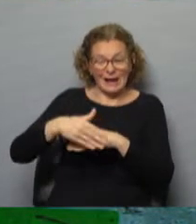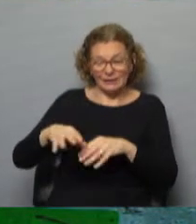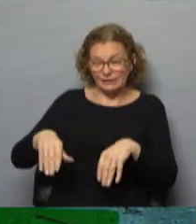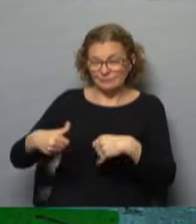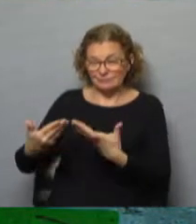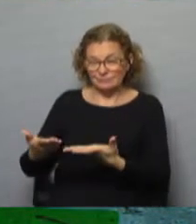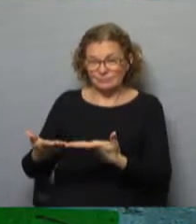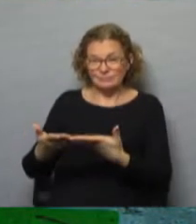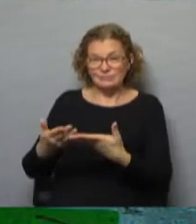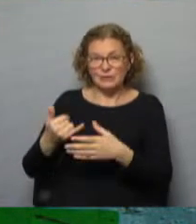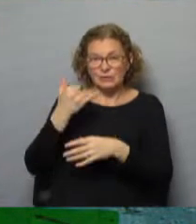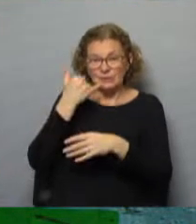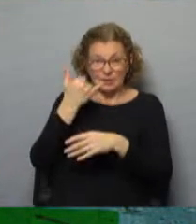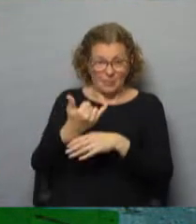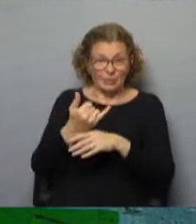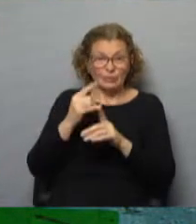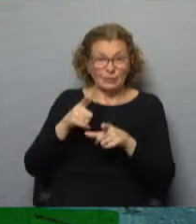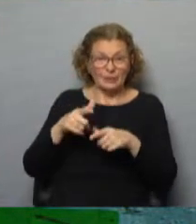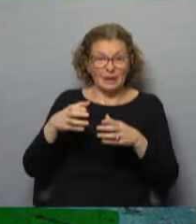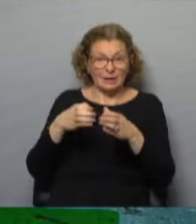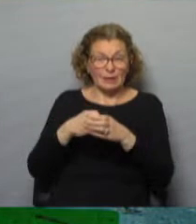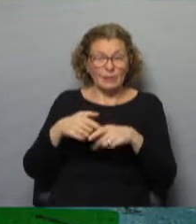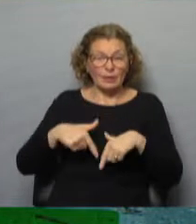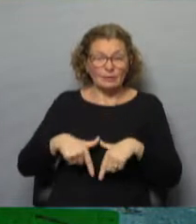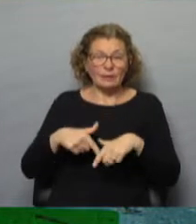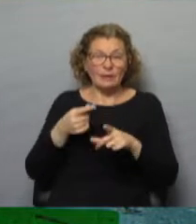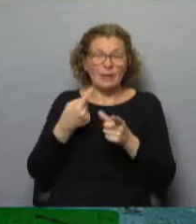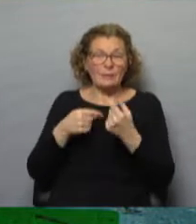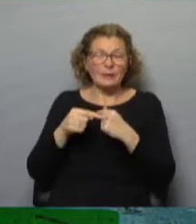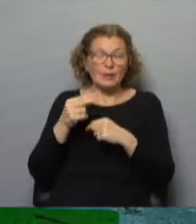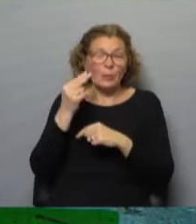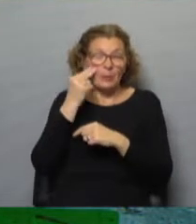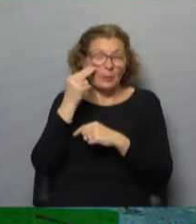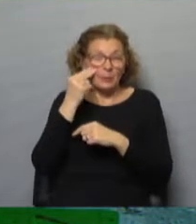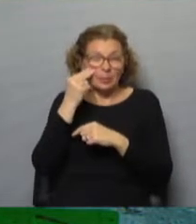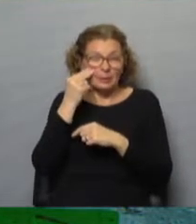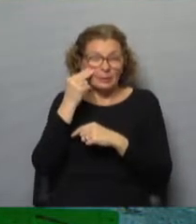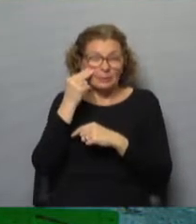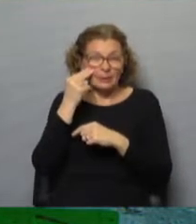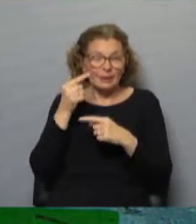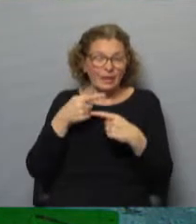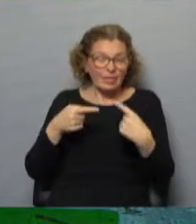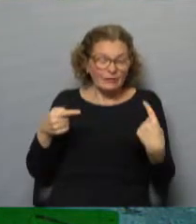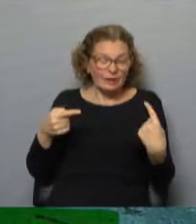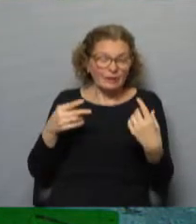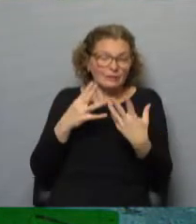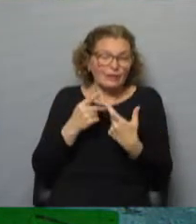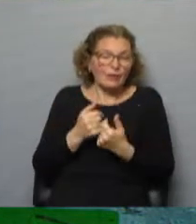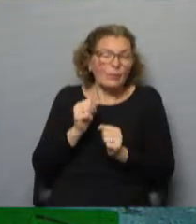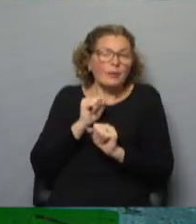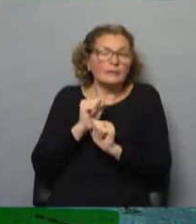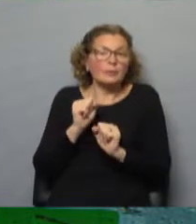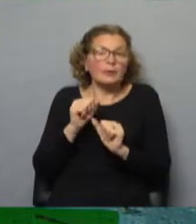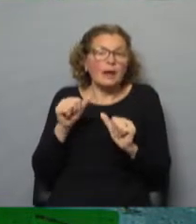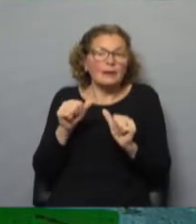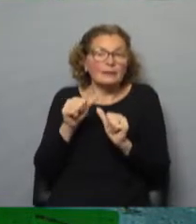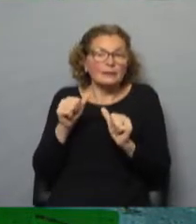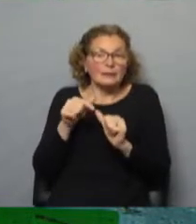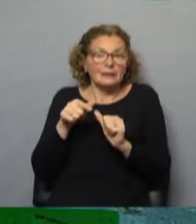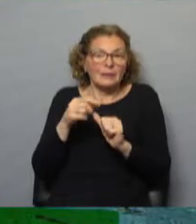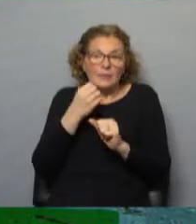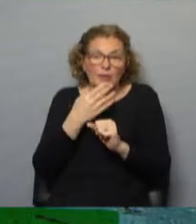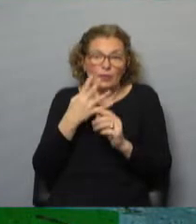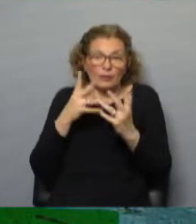también se soluciona llamando a los equipos de la Intendencia pero, bueno, es una problemática que con un diferente diseño se puede empezar a abordar de